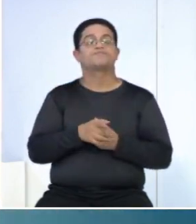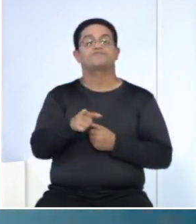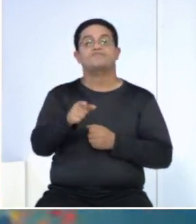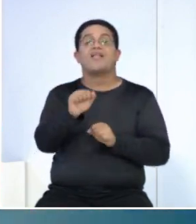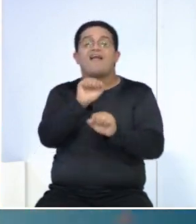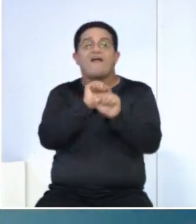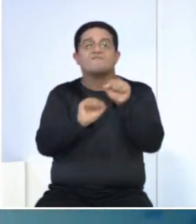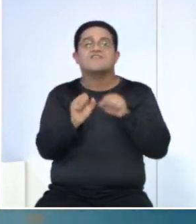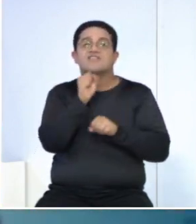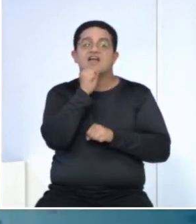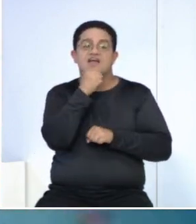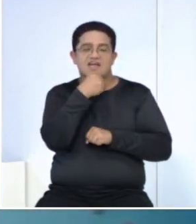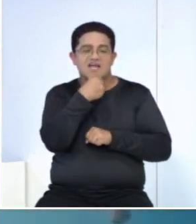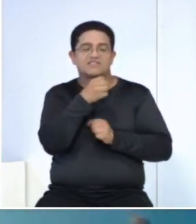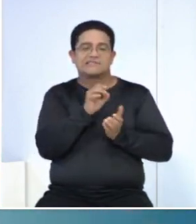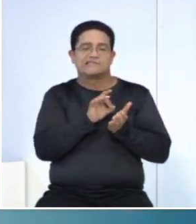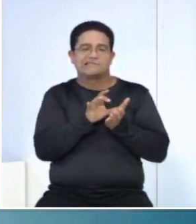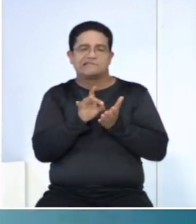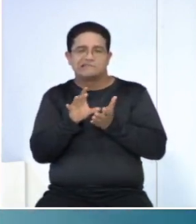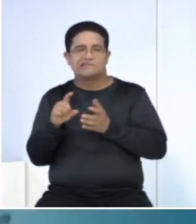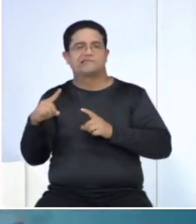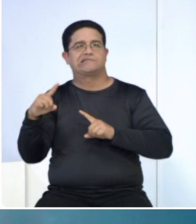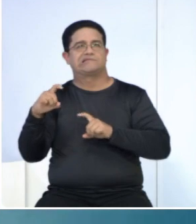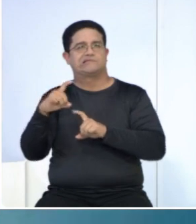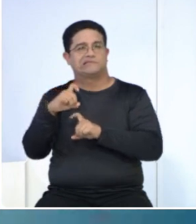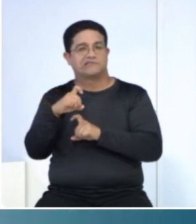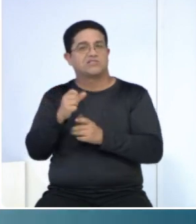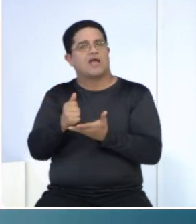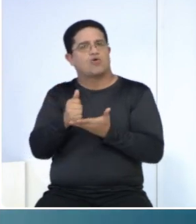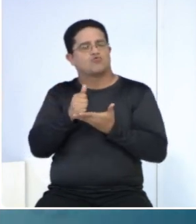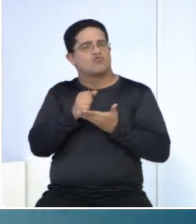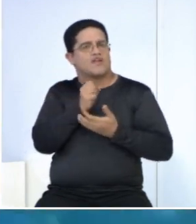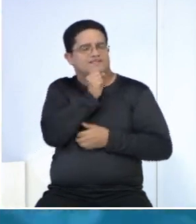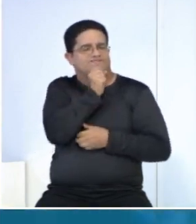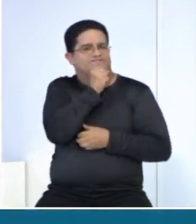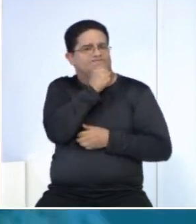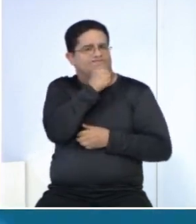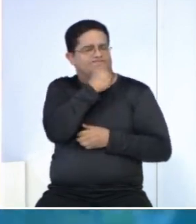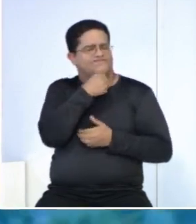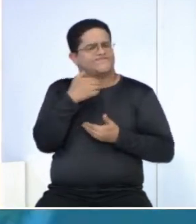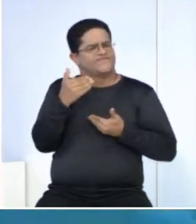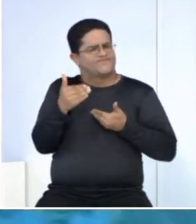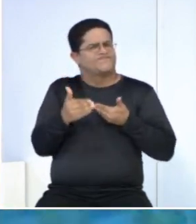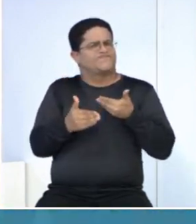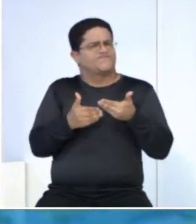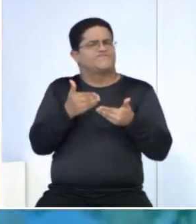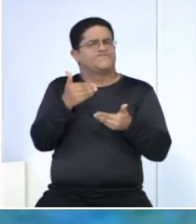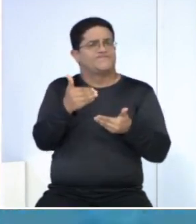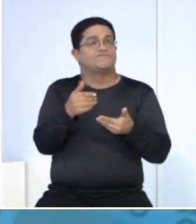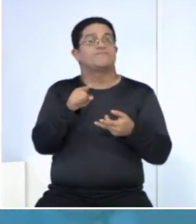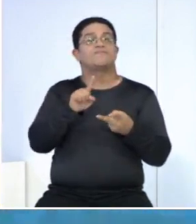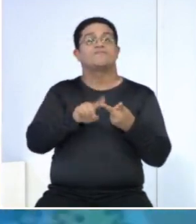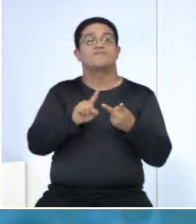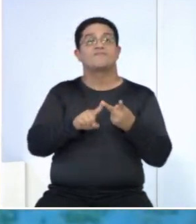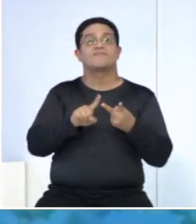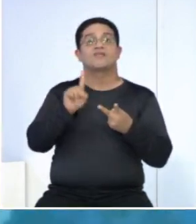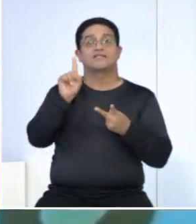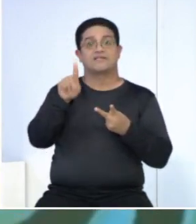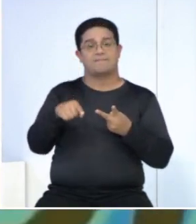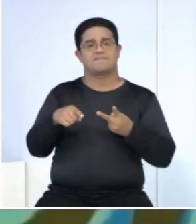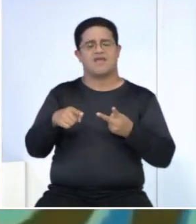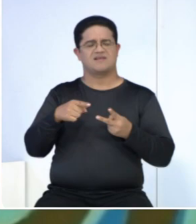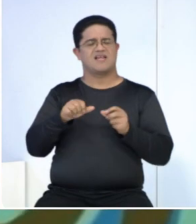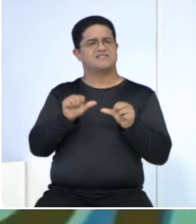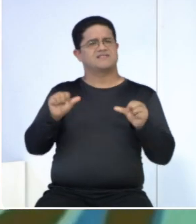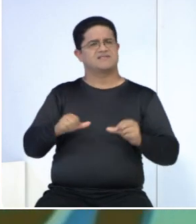combate a los radicales libres, contribuyendo notablemente en la reducción de estrés oxidativo y fortaleciendo el